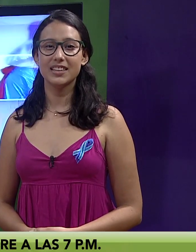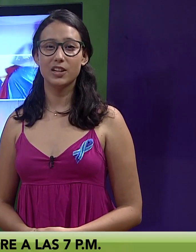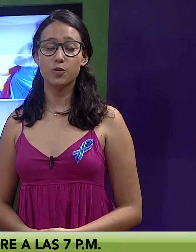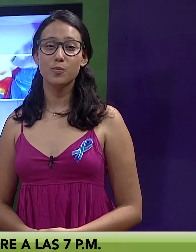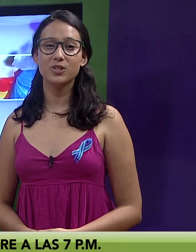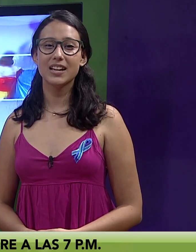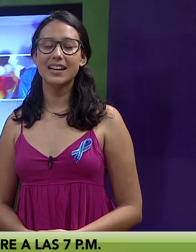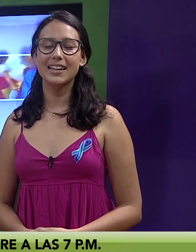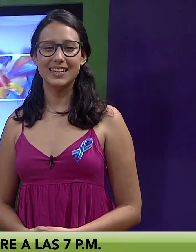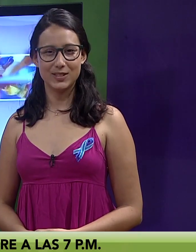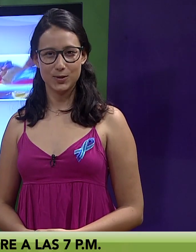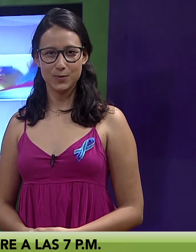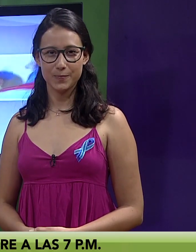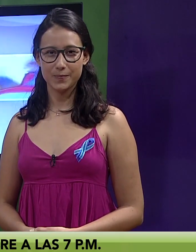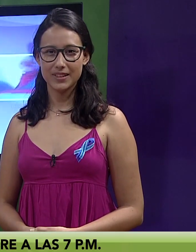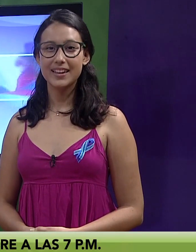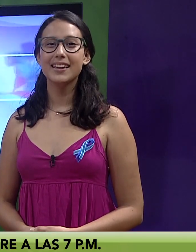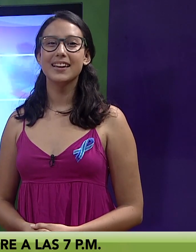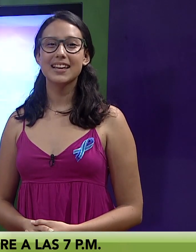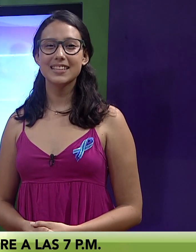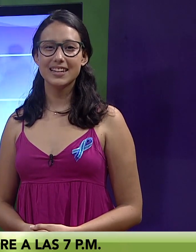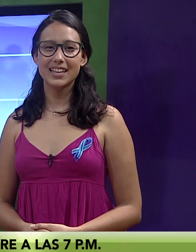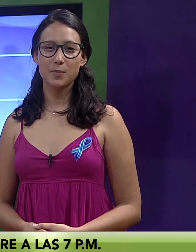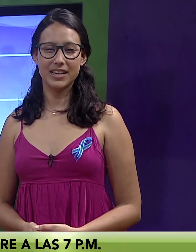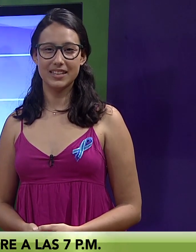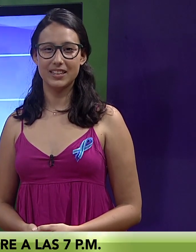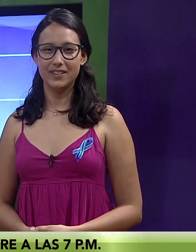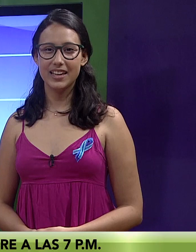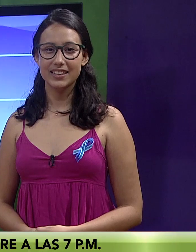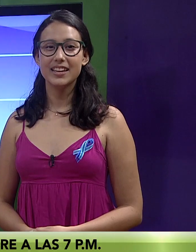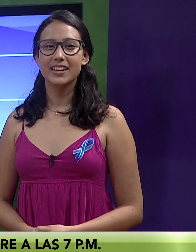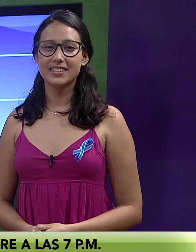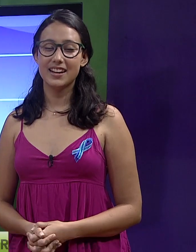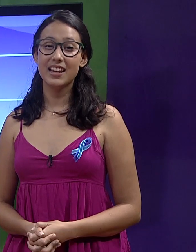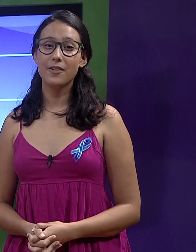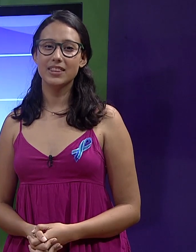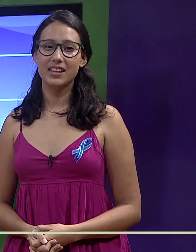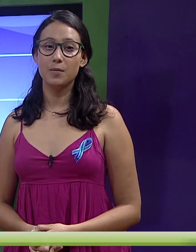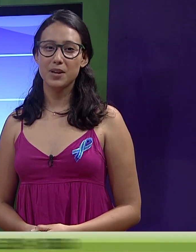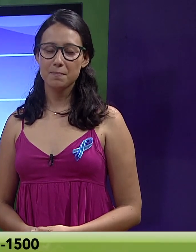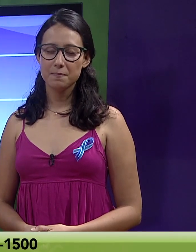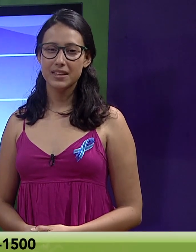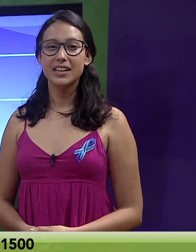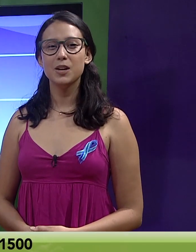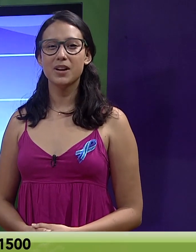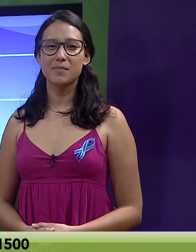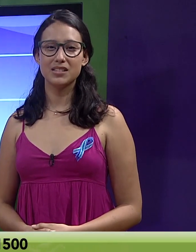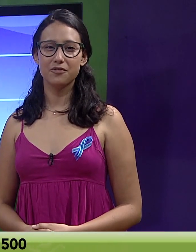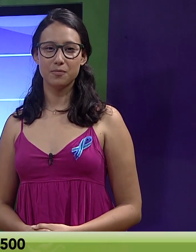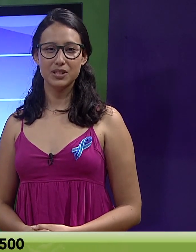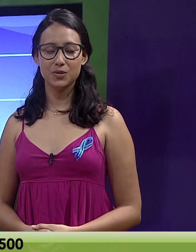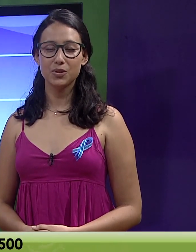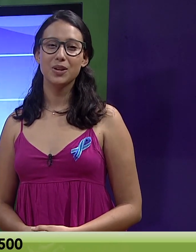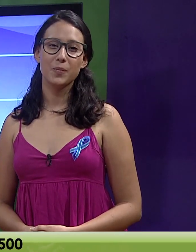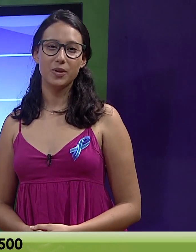la presencia del grupo musical Ixos. Las entradas para esta actividad estarán a la venta en el PIAM y para más información puede